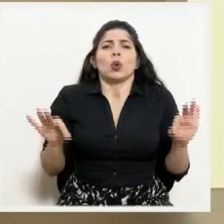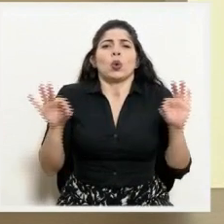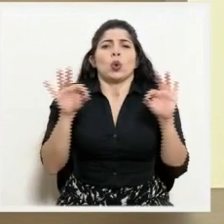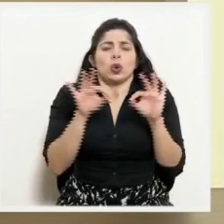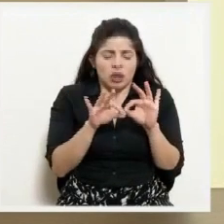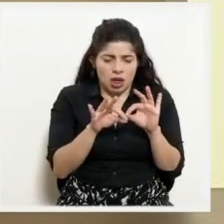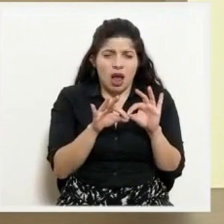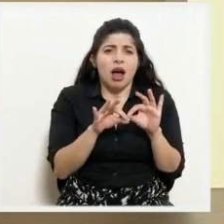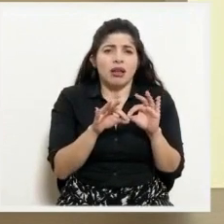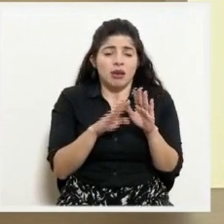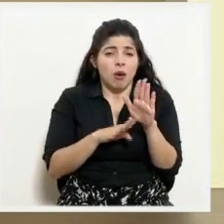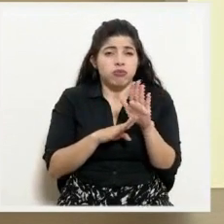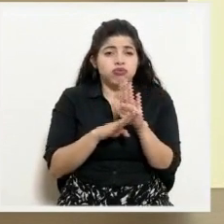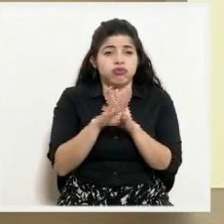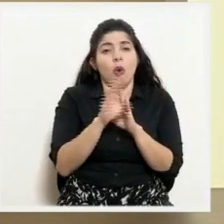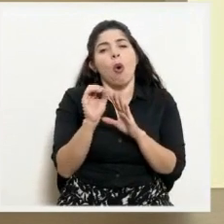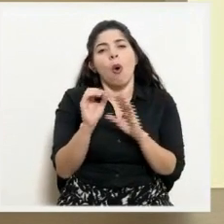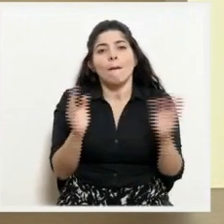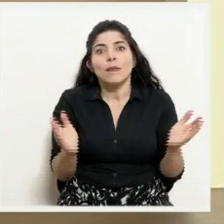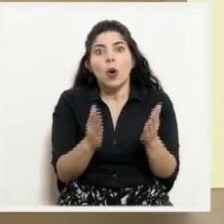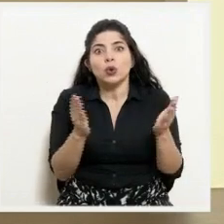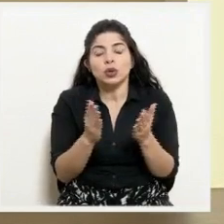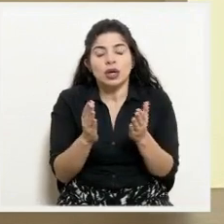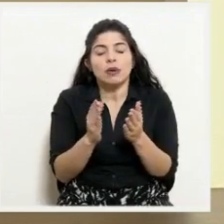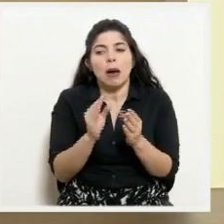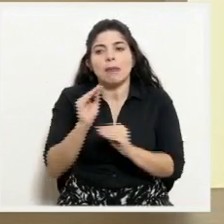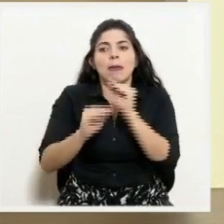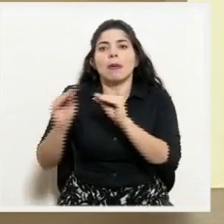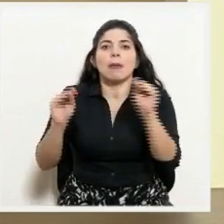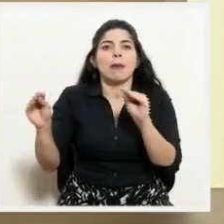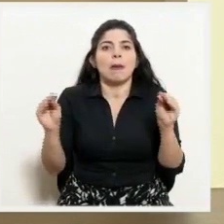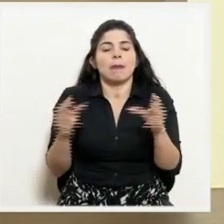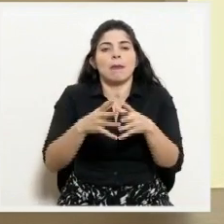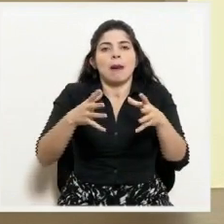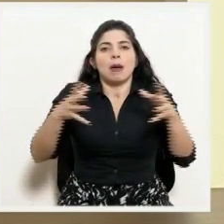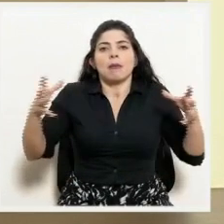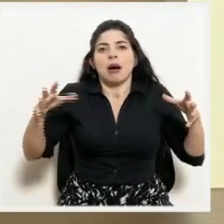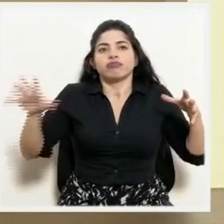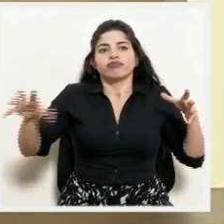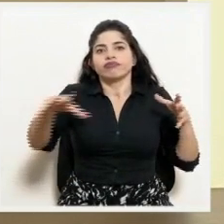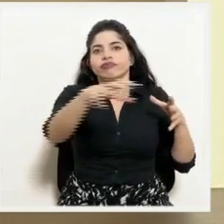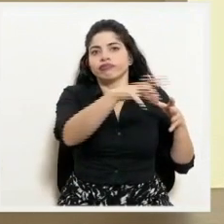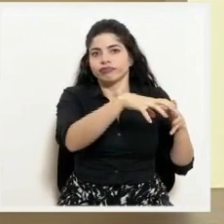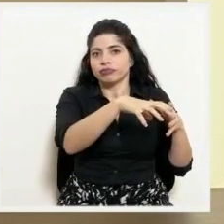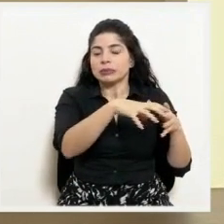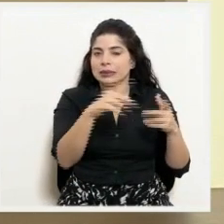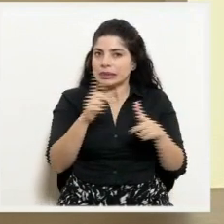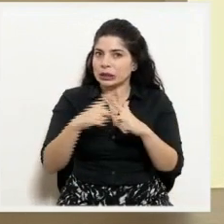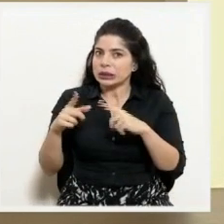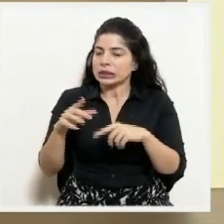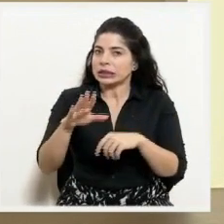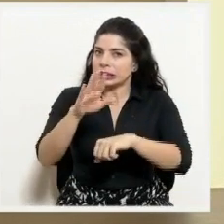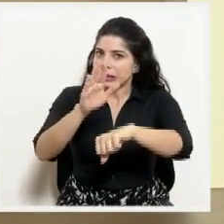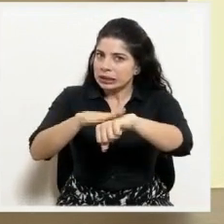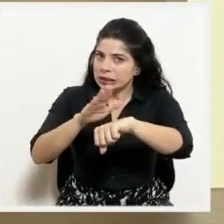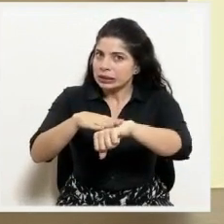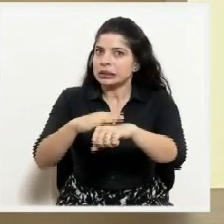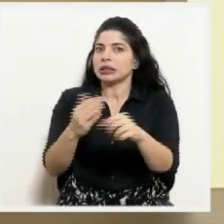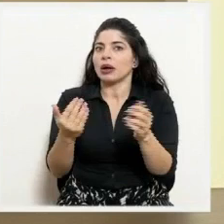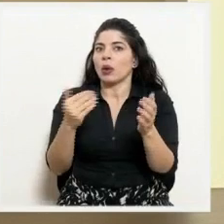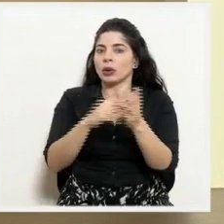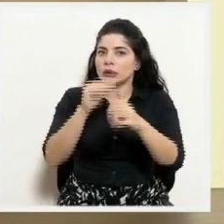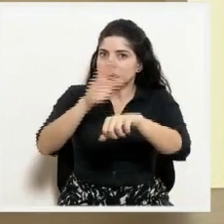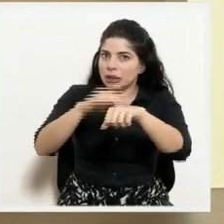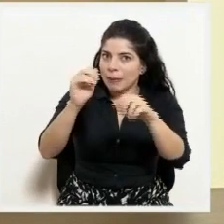promover o incentivar las tasas de contagio en los territorios. Un llamado una vez más